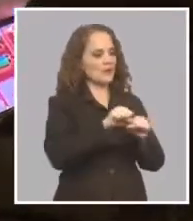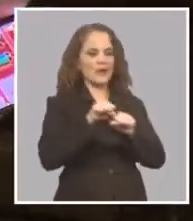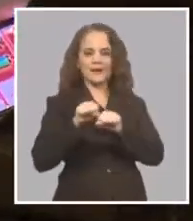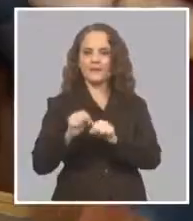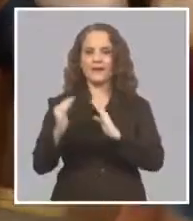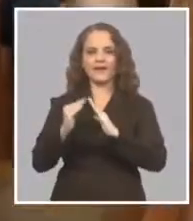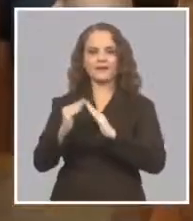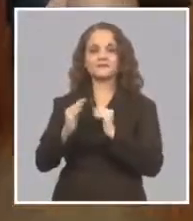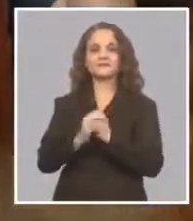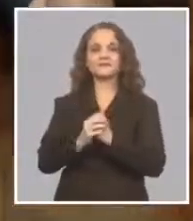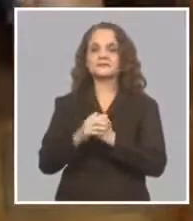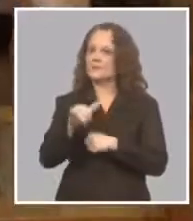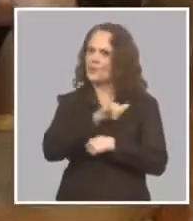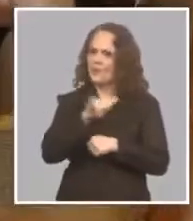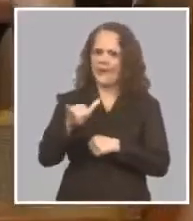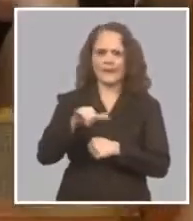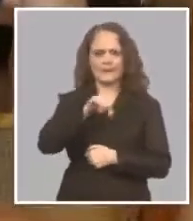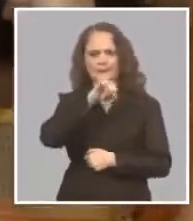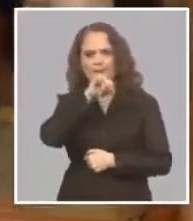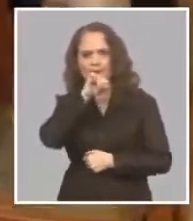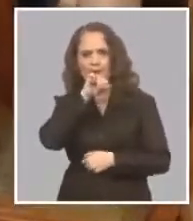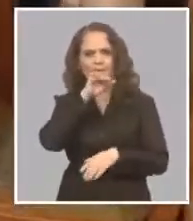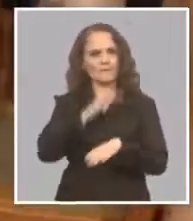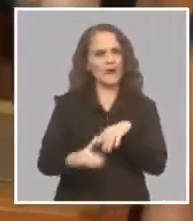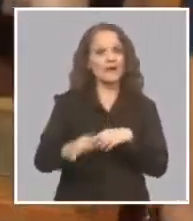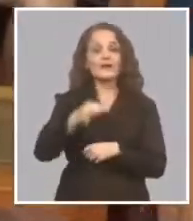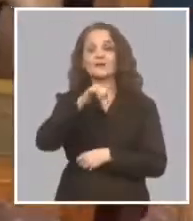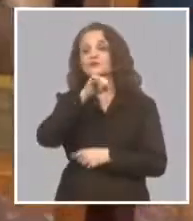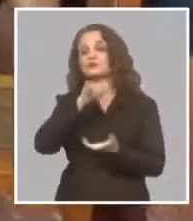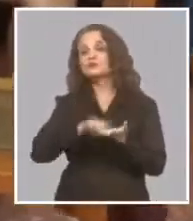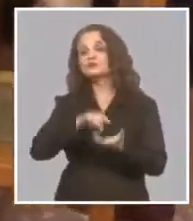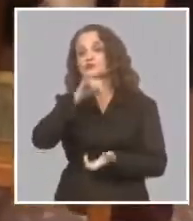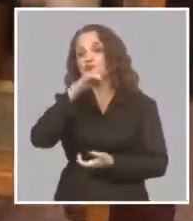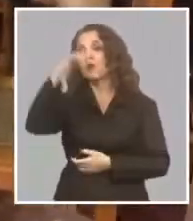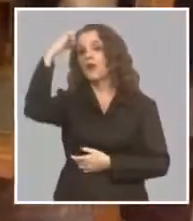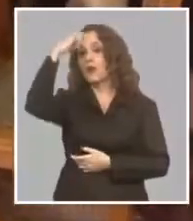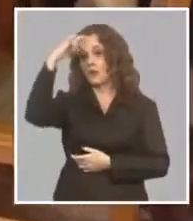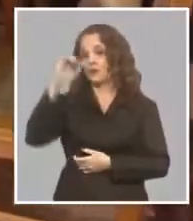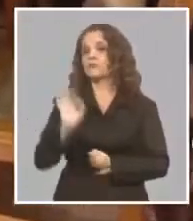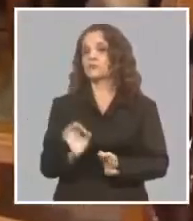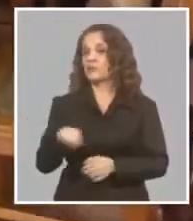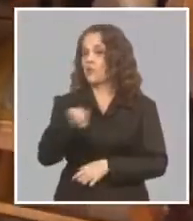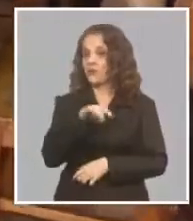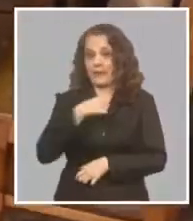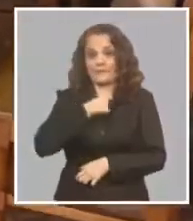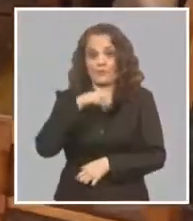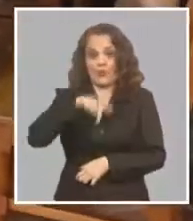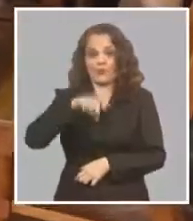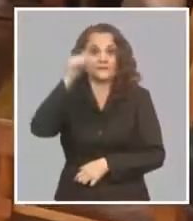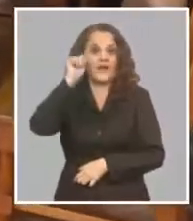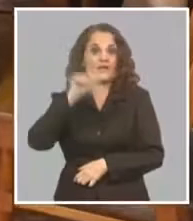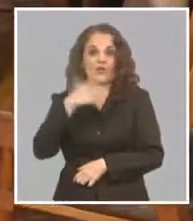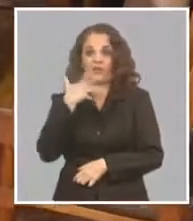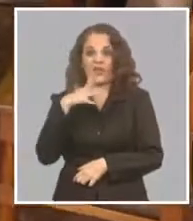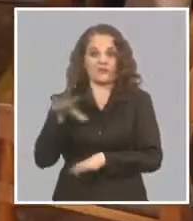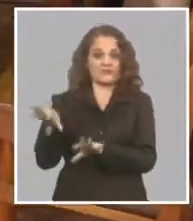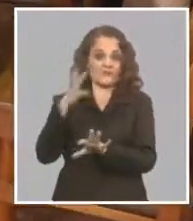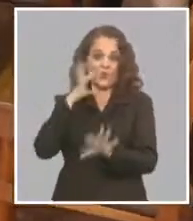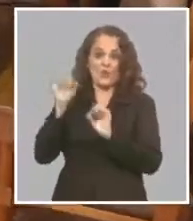Mi mamá, mi hermana, mis suegros Que son quienes me la cuidan Porque por ejemplo hoy es sábado ¿Quién se queda con ella hoy?